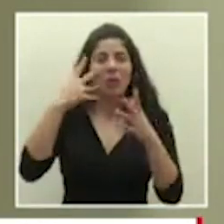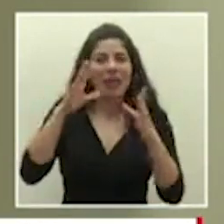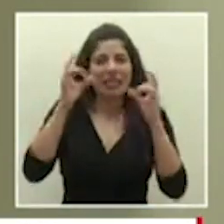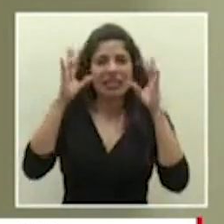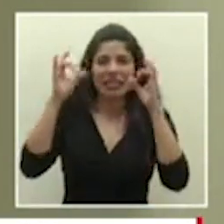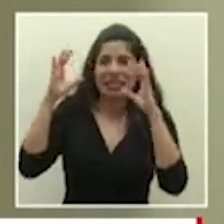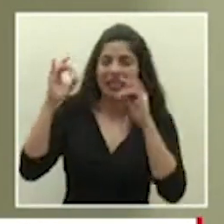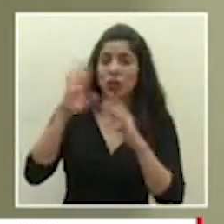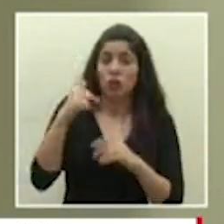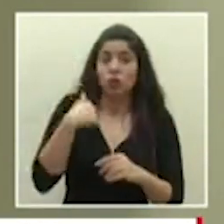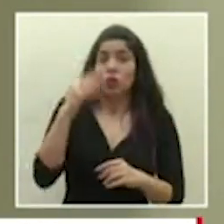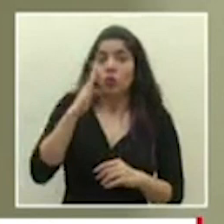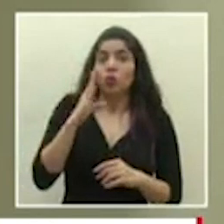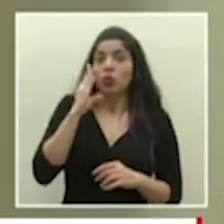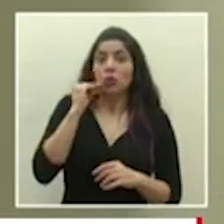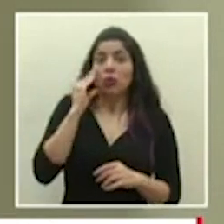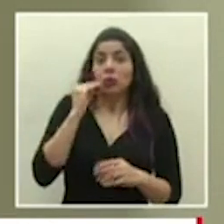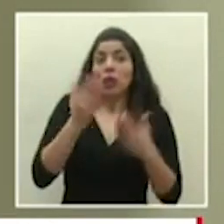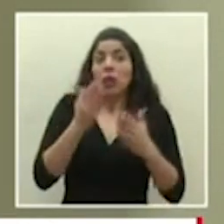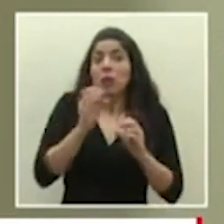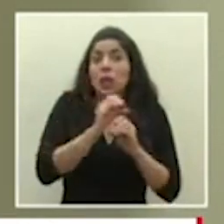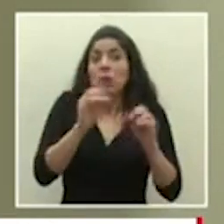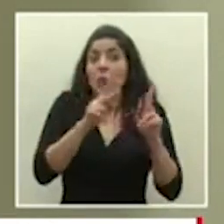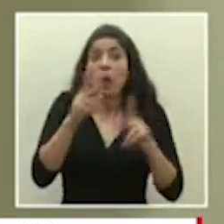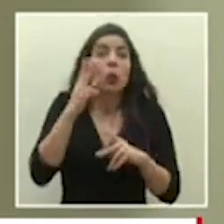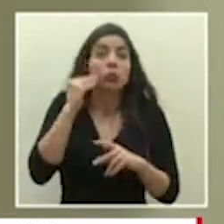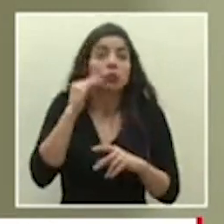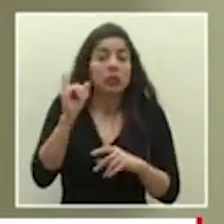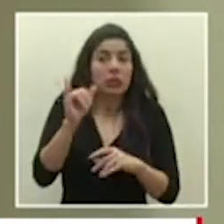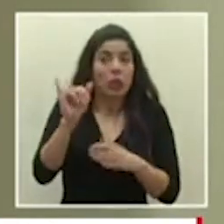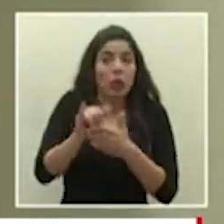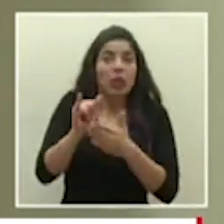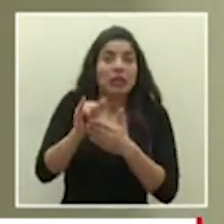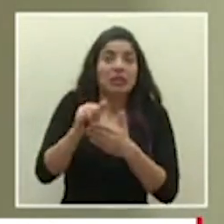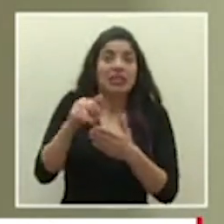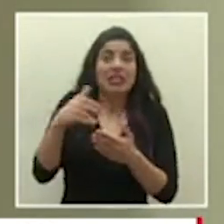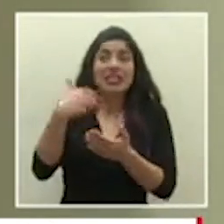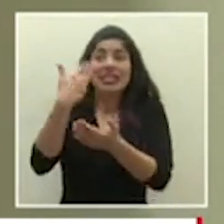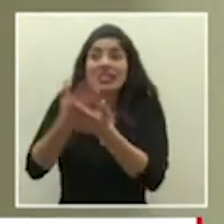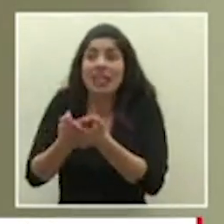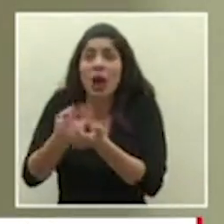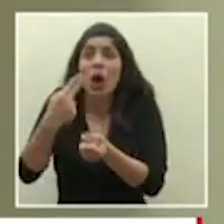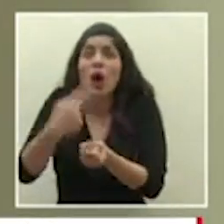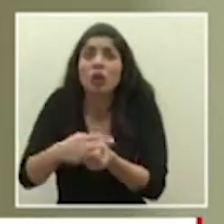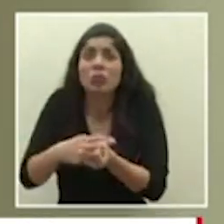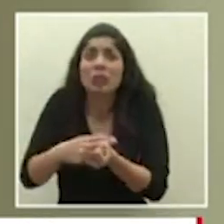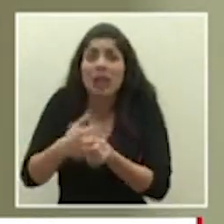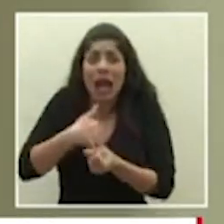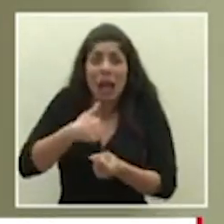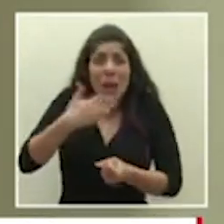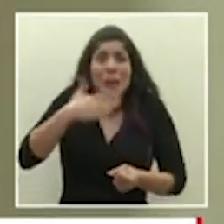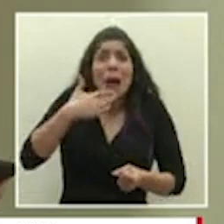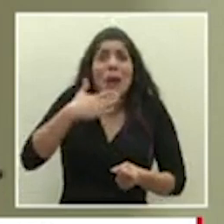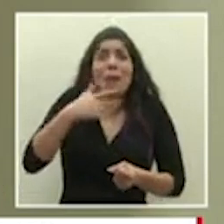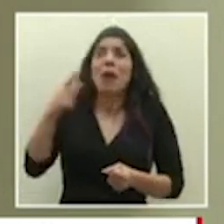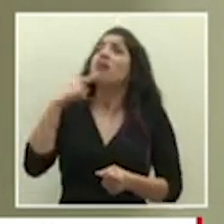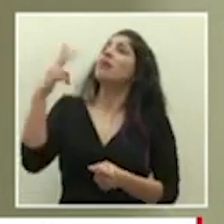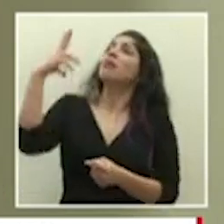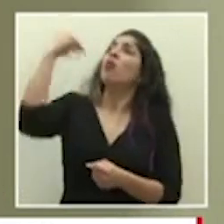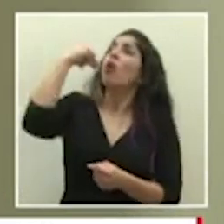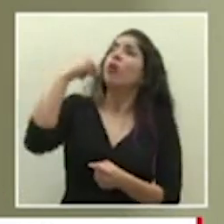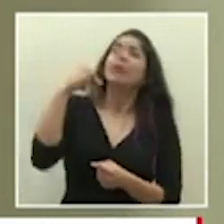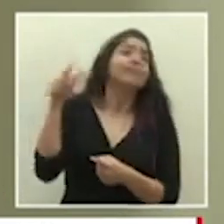nunca lo he vivido posiblemente ningún ciudadano lo ha vivido de llegar a un hospital y que esté grave y que le digan no, no hay campo